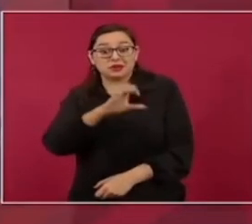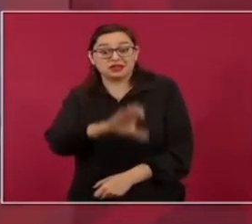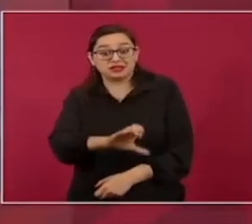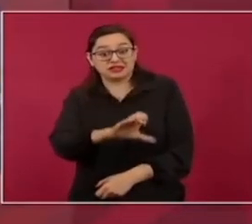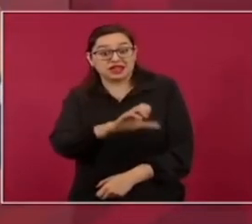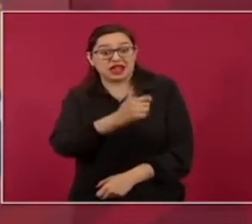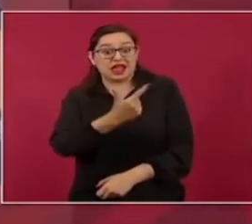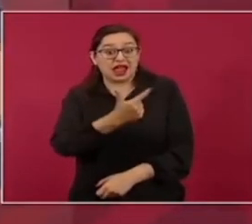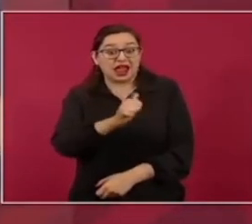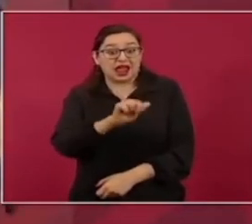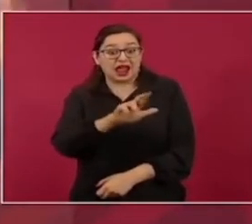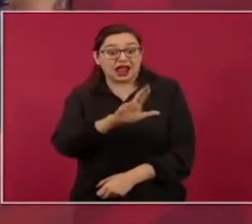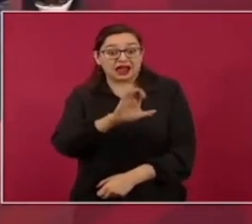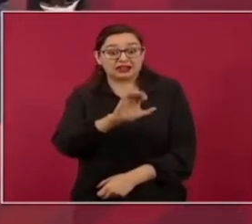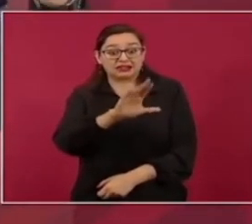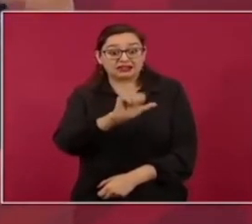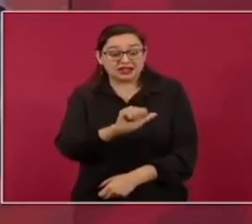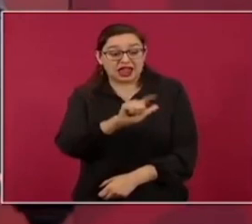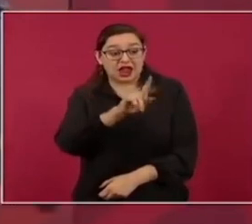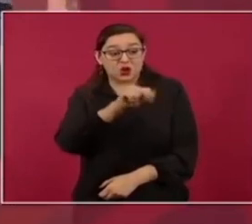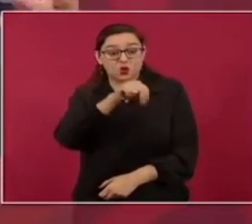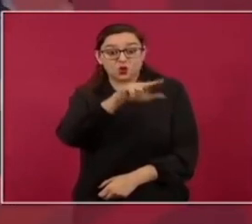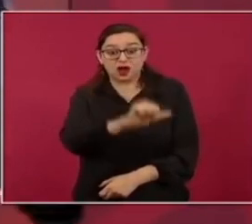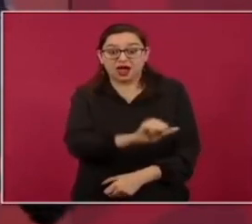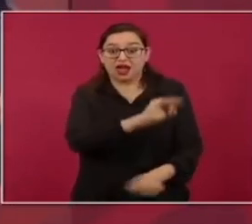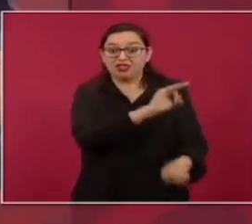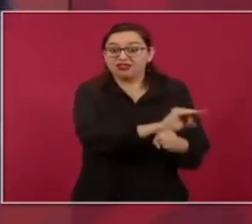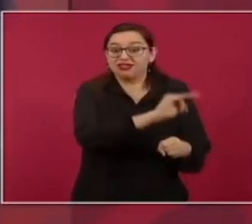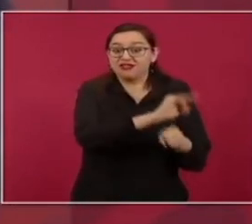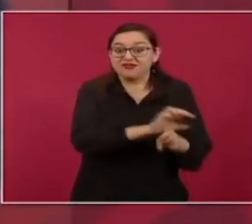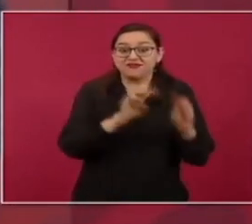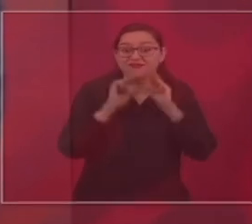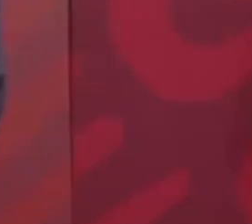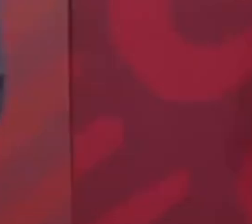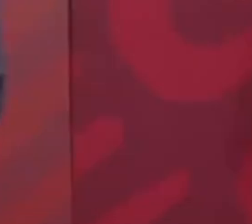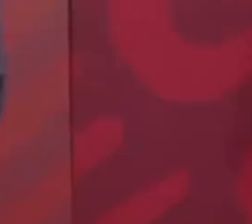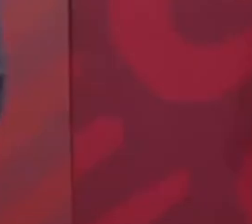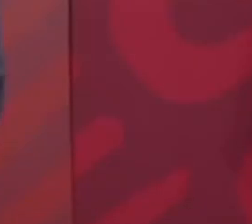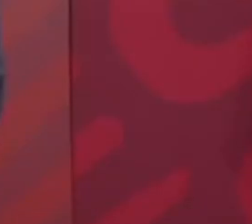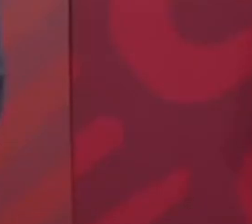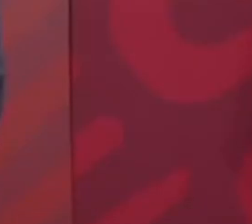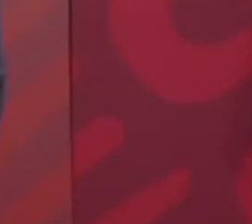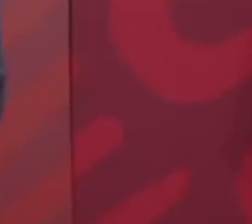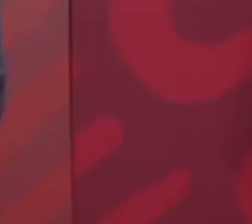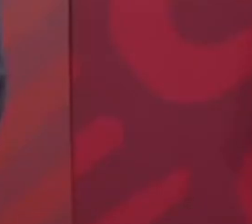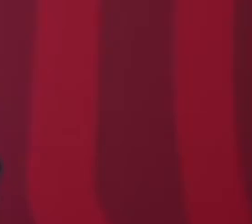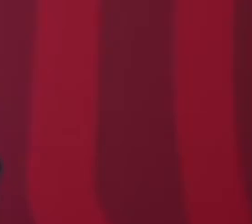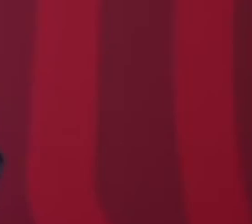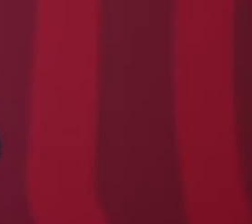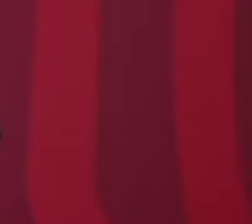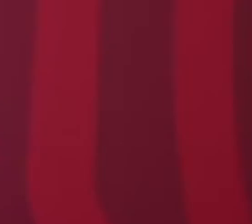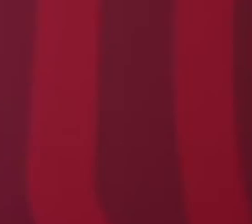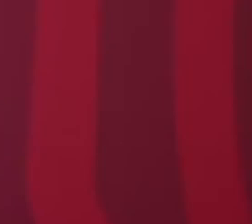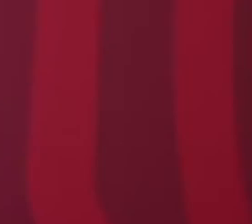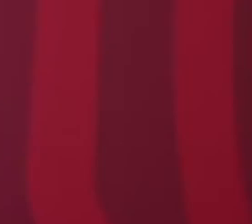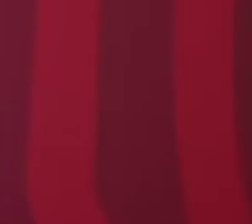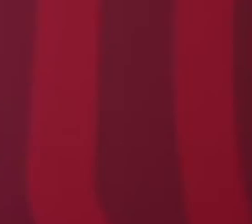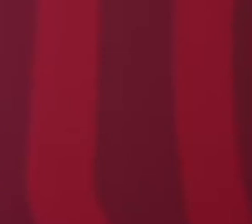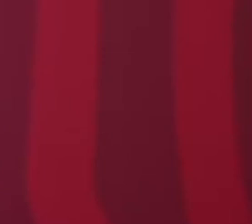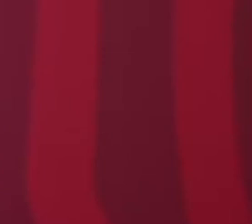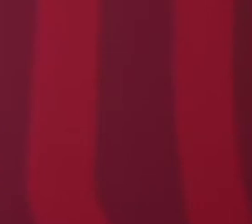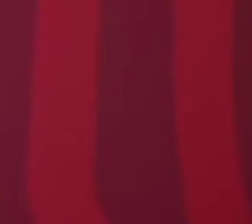y no ha querido dar una explicación sobre este asunto, porque hubieron